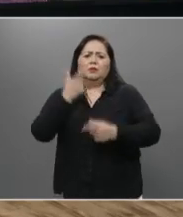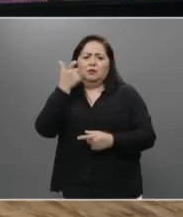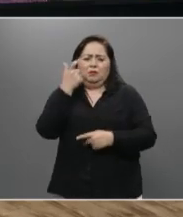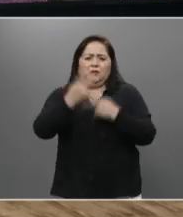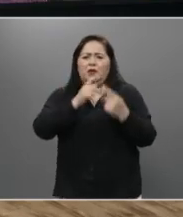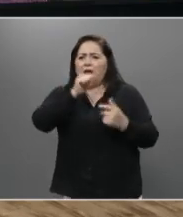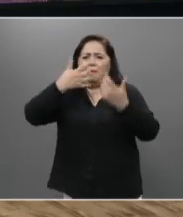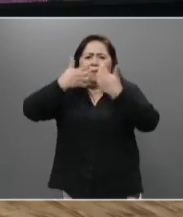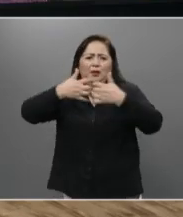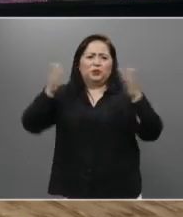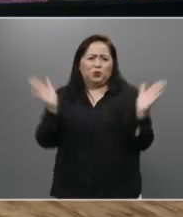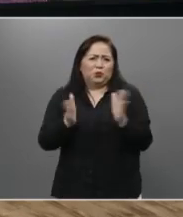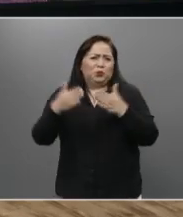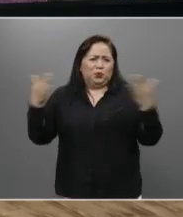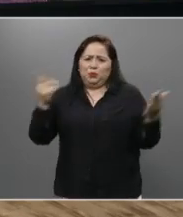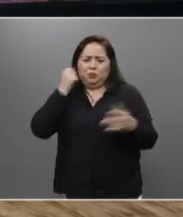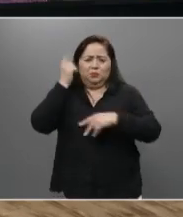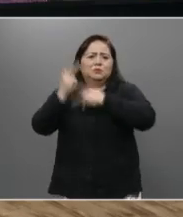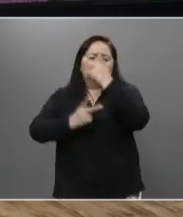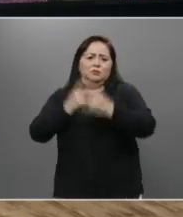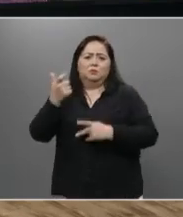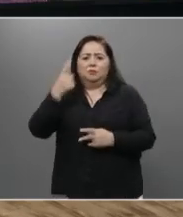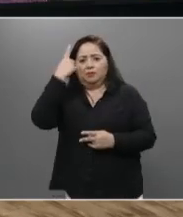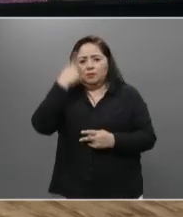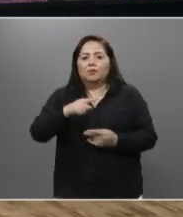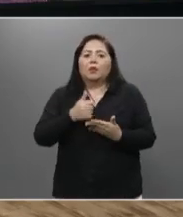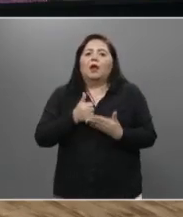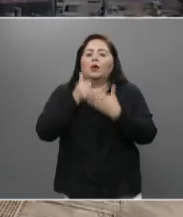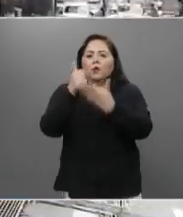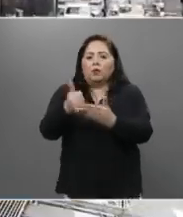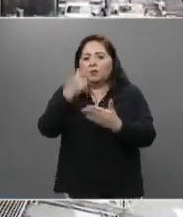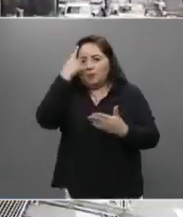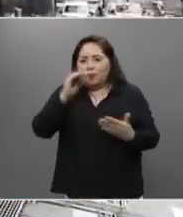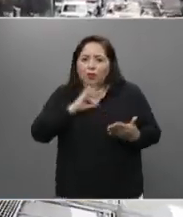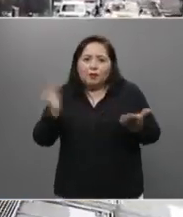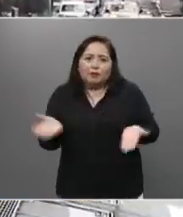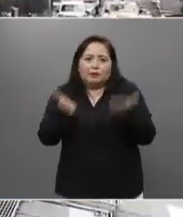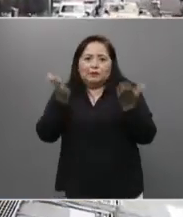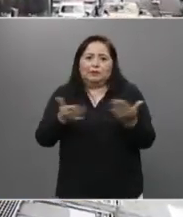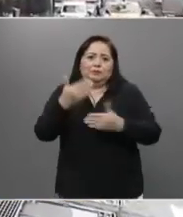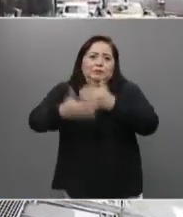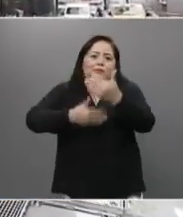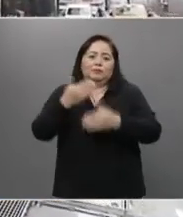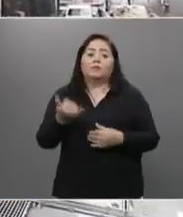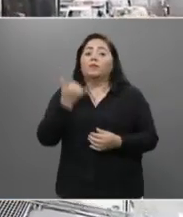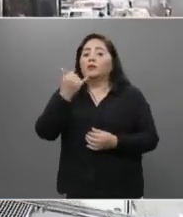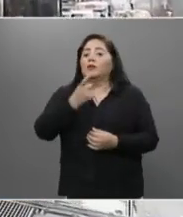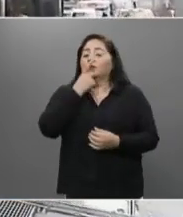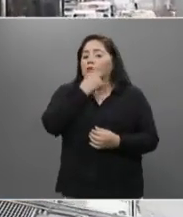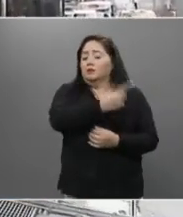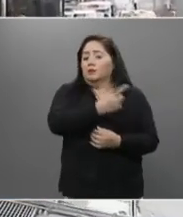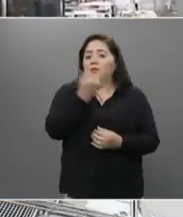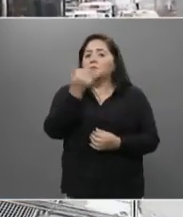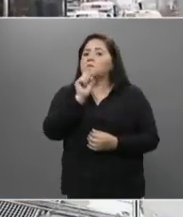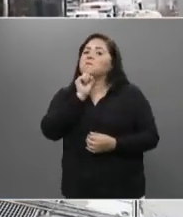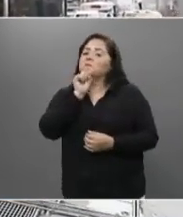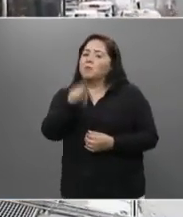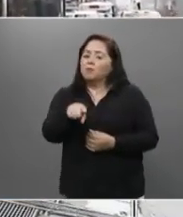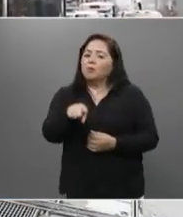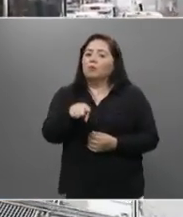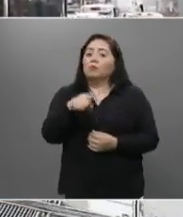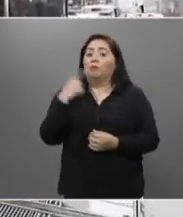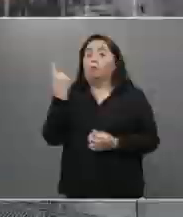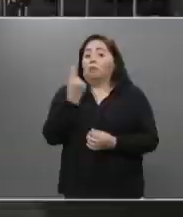a las pequeñas y grandes empresas y a los gobiernos locales para ayudarlos a salir adelante. Dice también